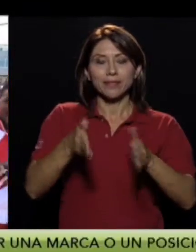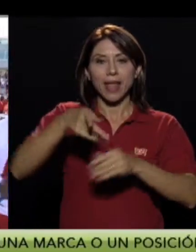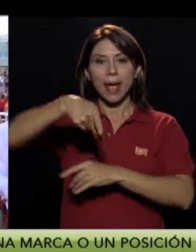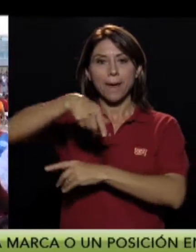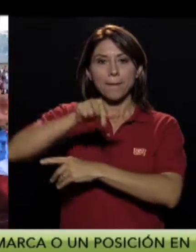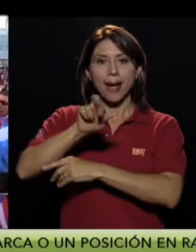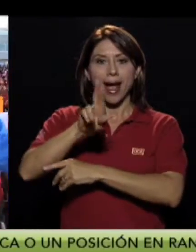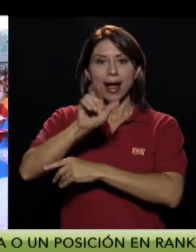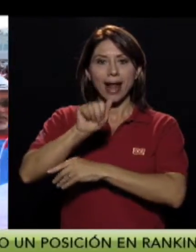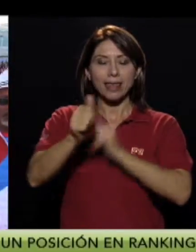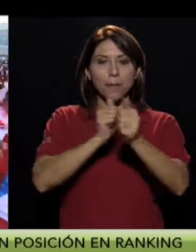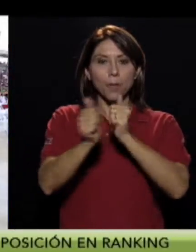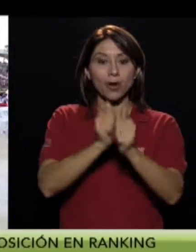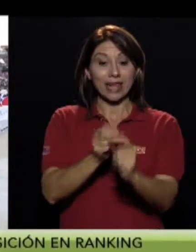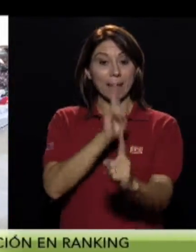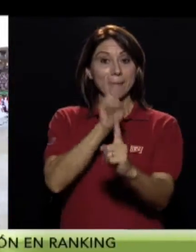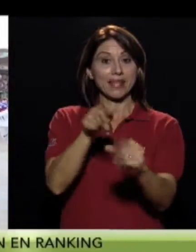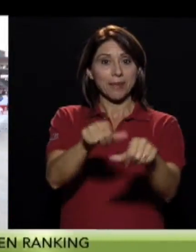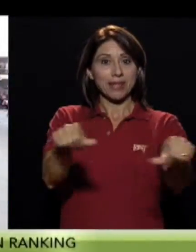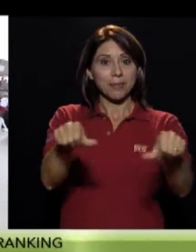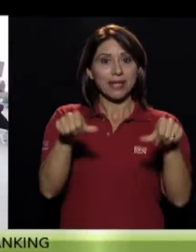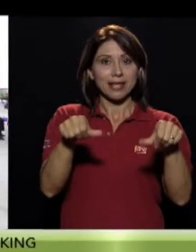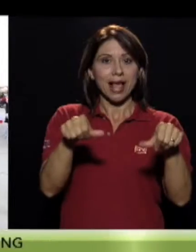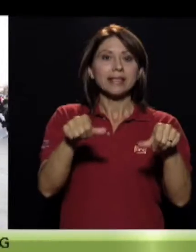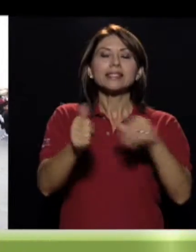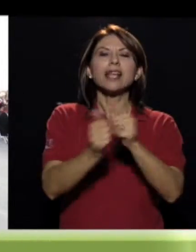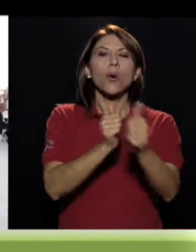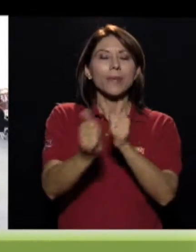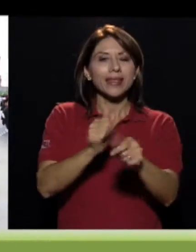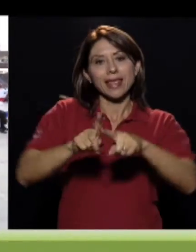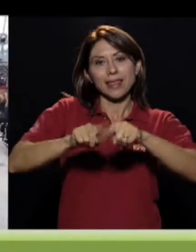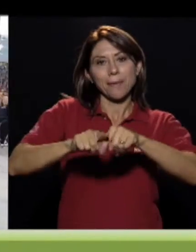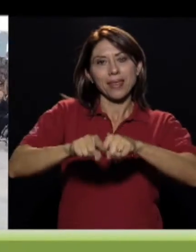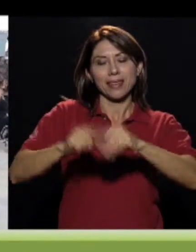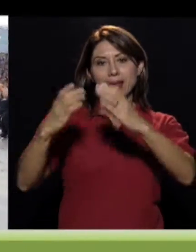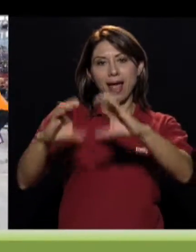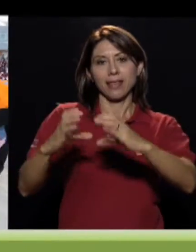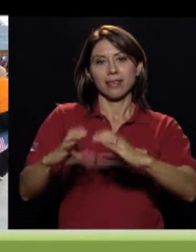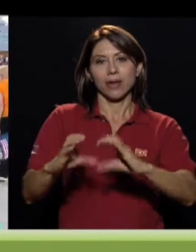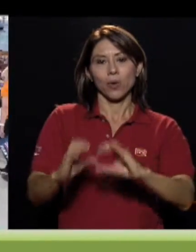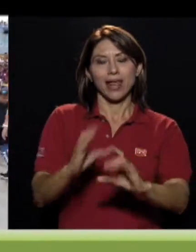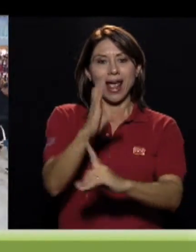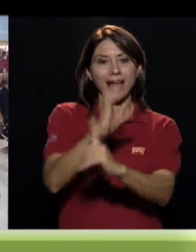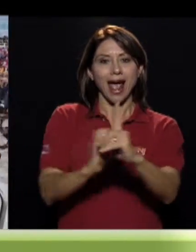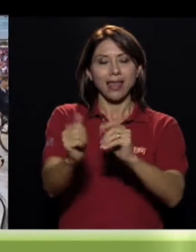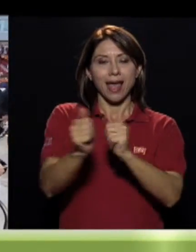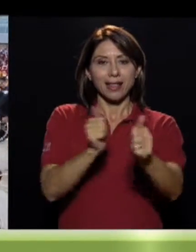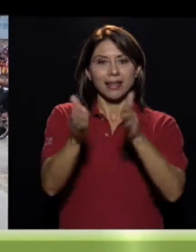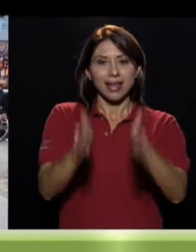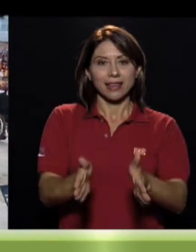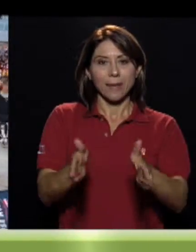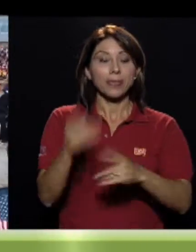paradeporte, en una misma disciplina se compite según la categoría a la que pertenece cada atleta. Para definir la